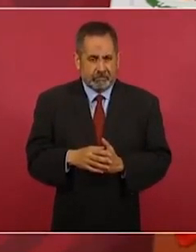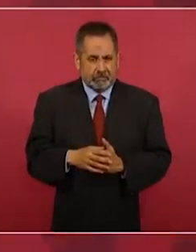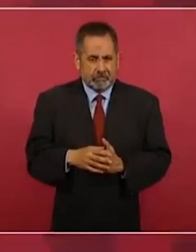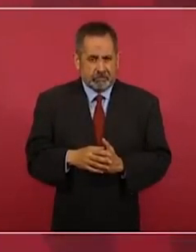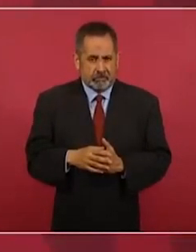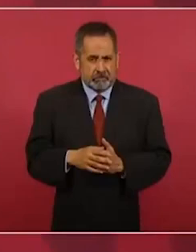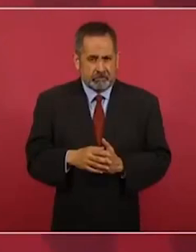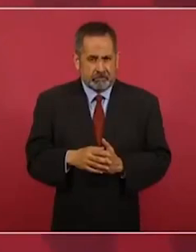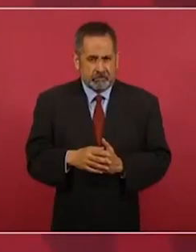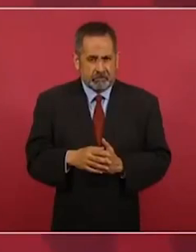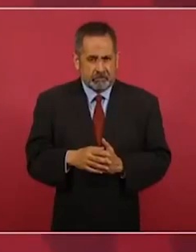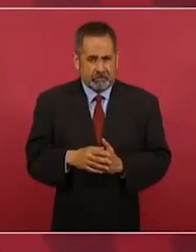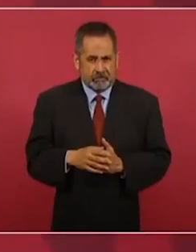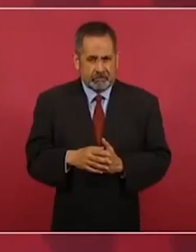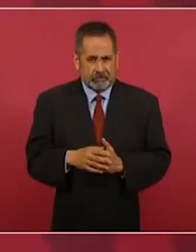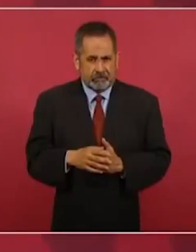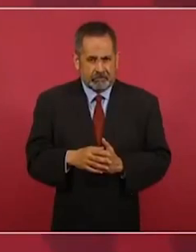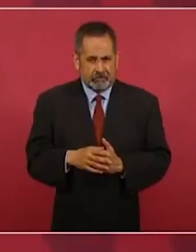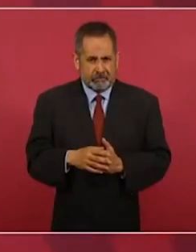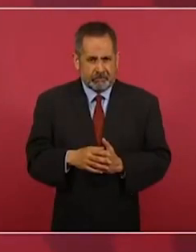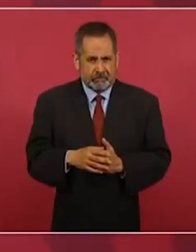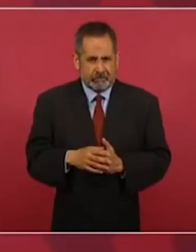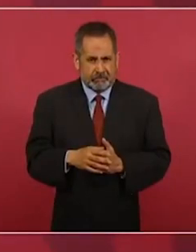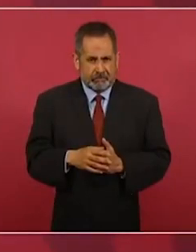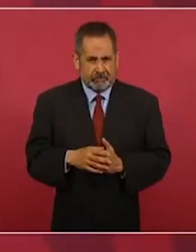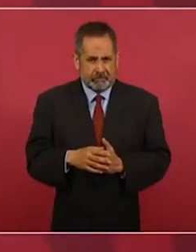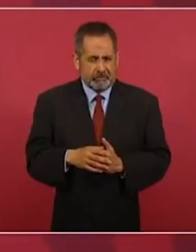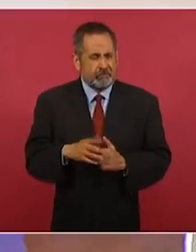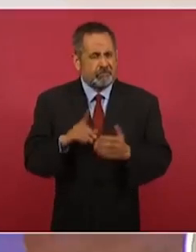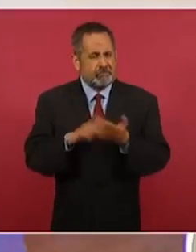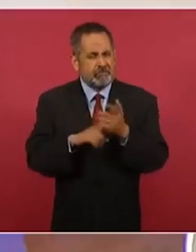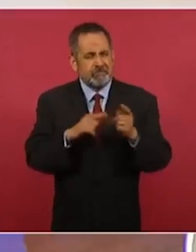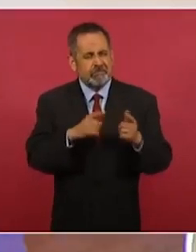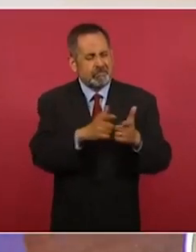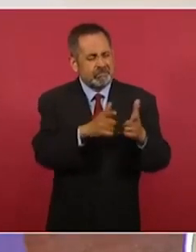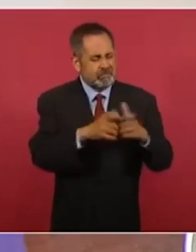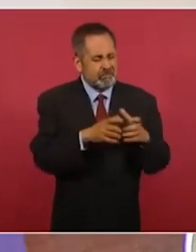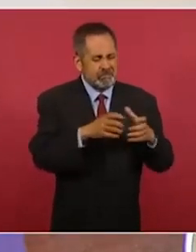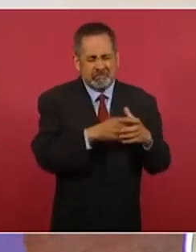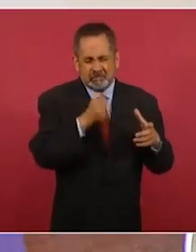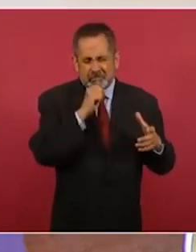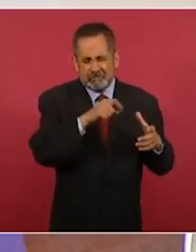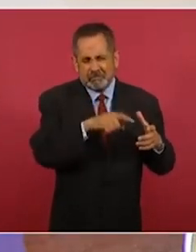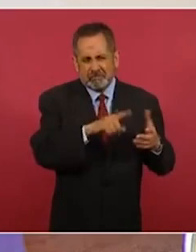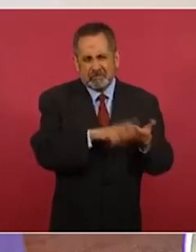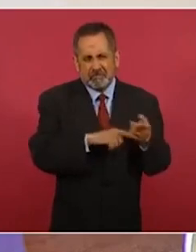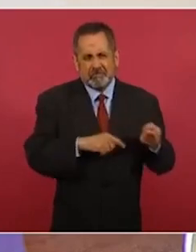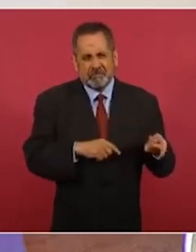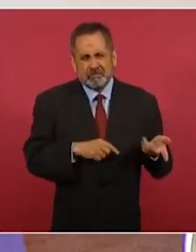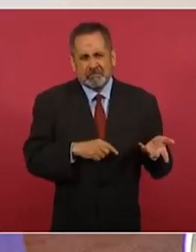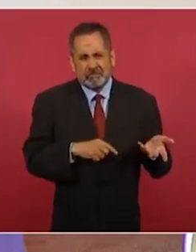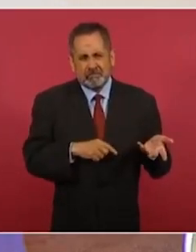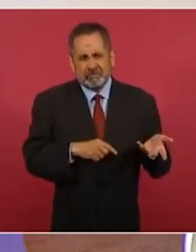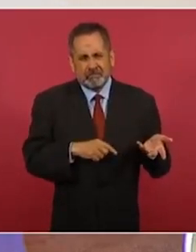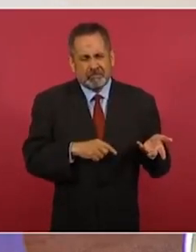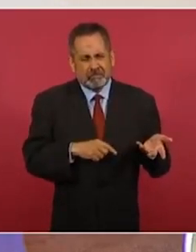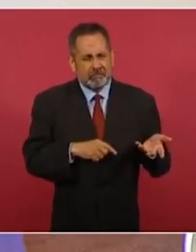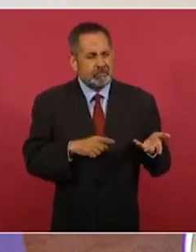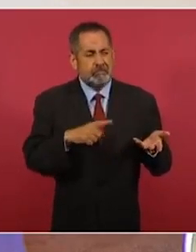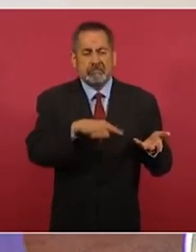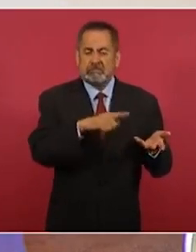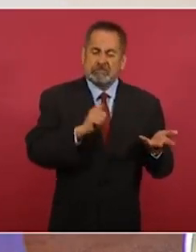más yo no diría conservadores sino más ventajosos